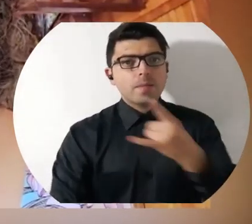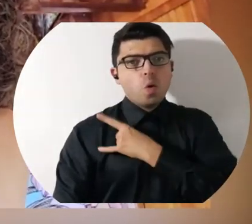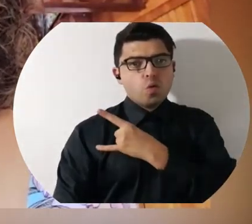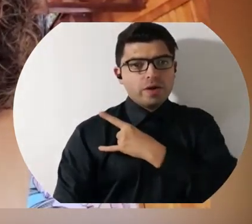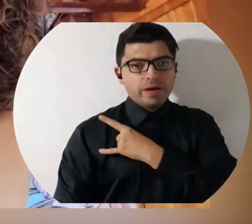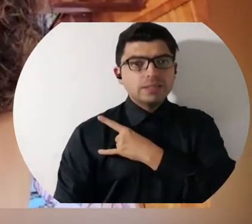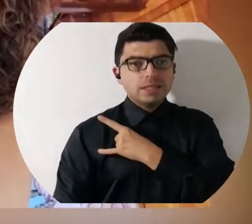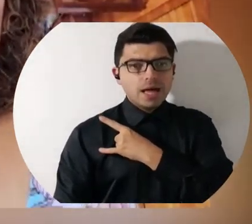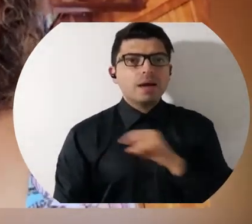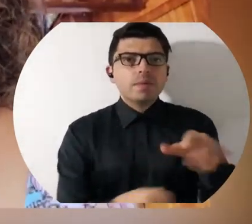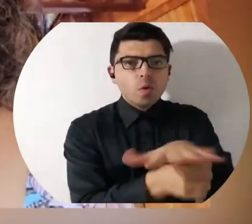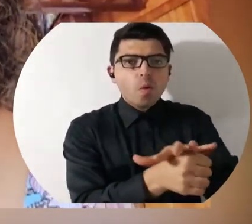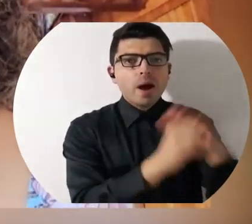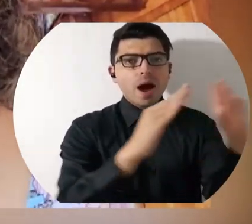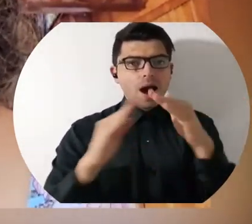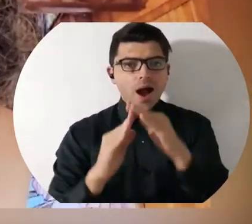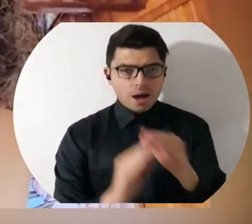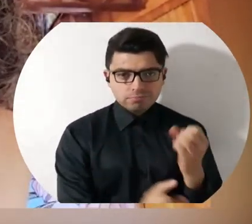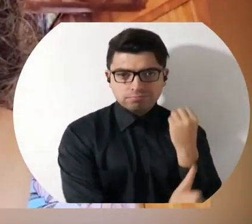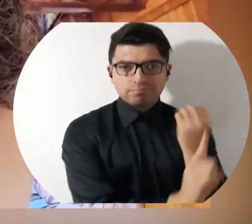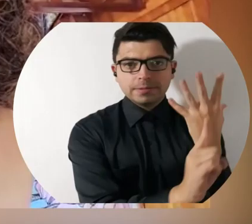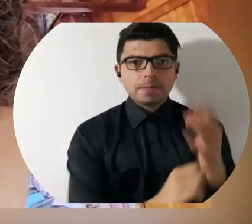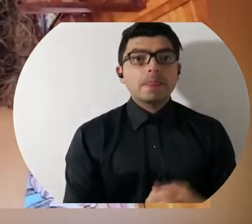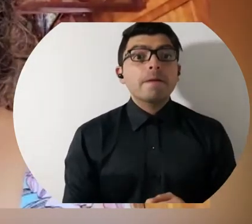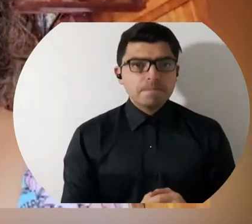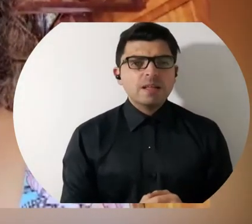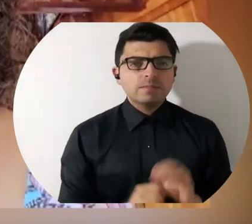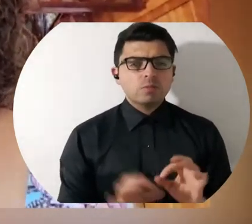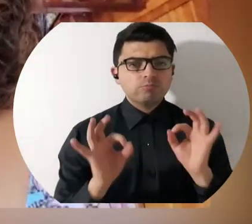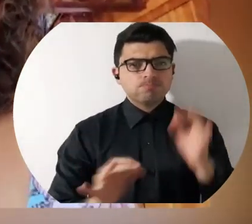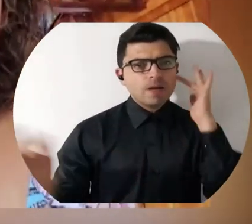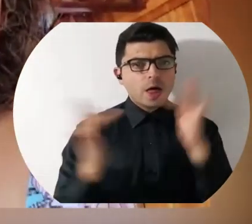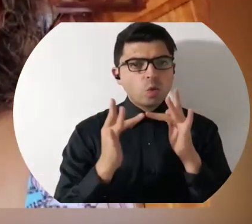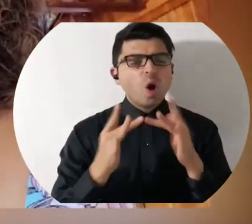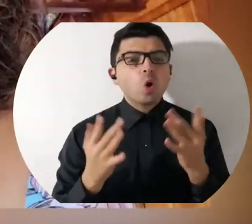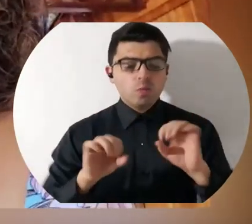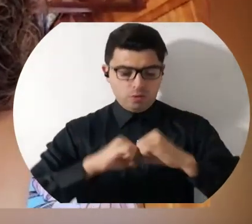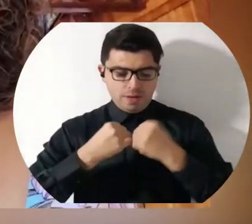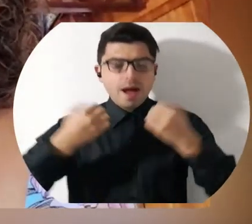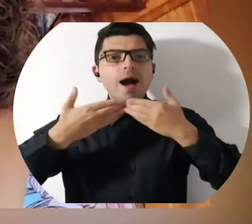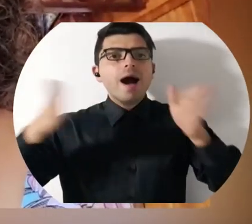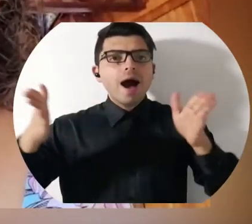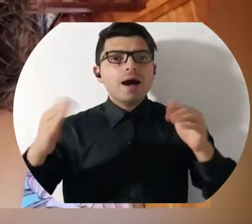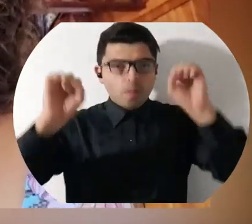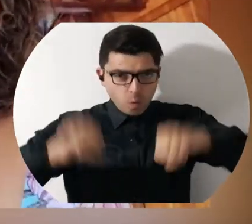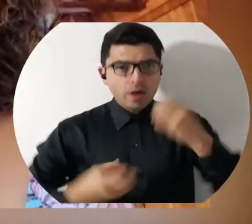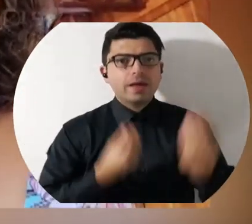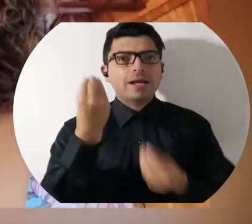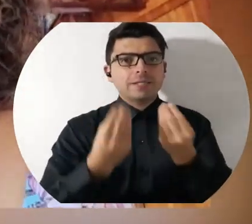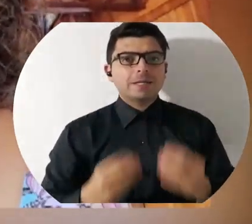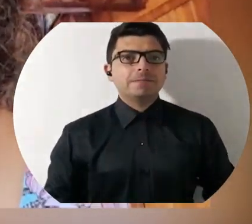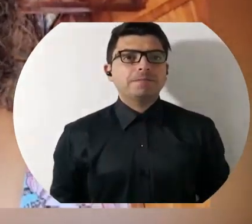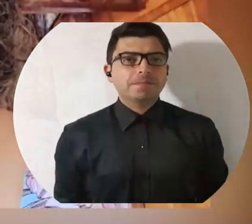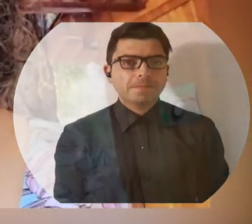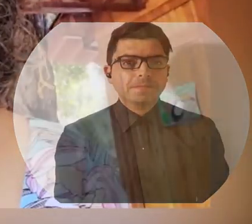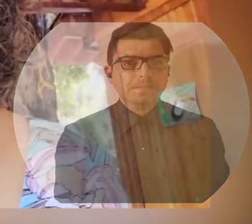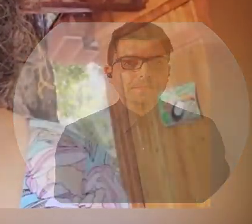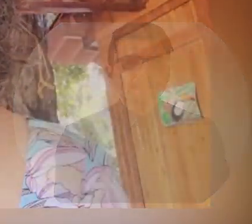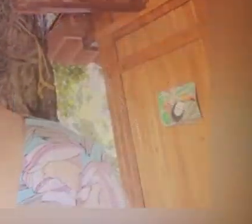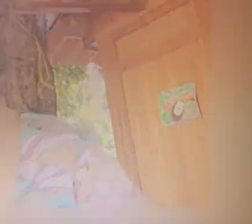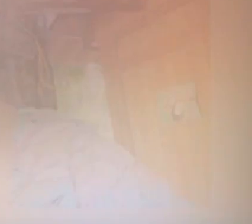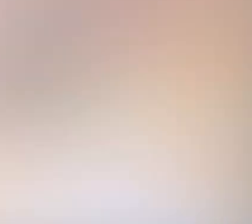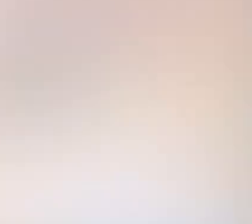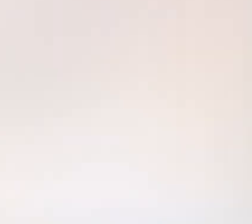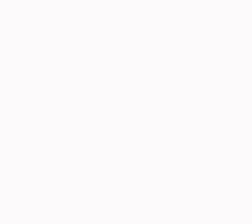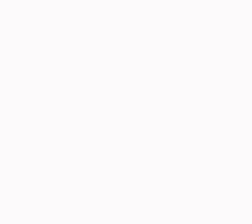campesinos. Es el momento para que la universidad llegue a los barrios. Parar sí, pero con sentido. Y a través del aula abierta lo podemos